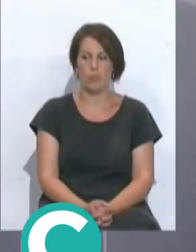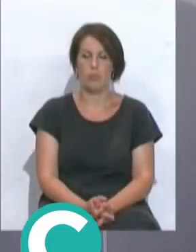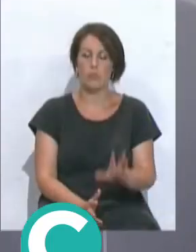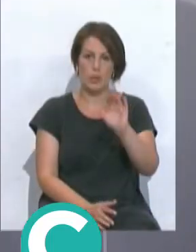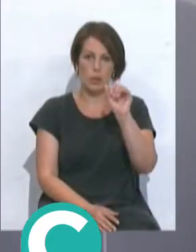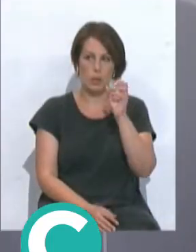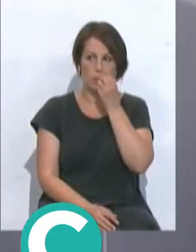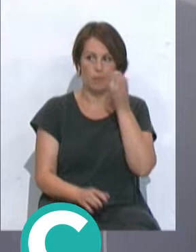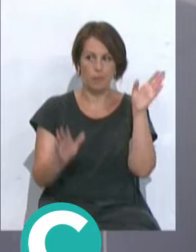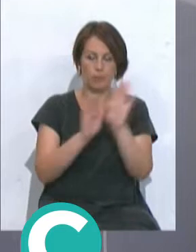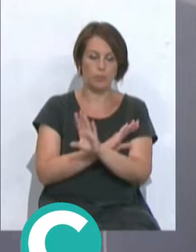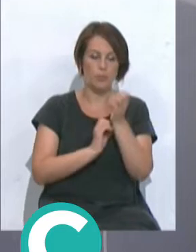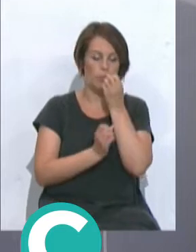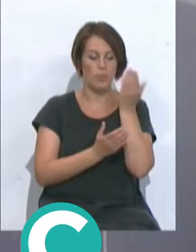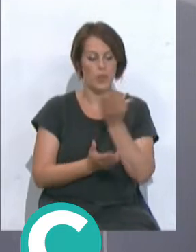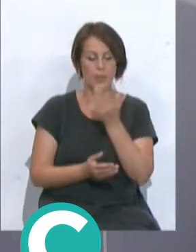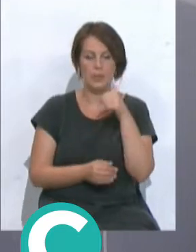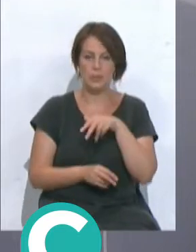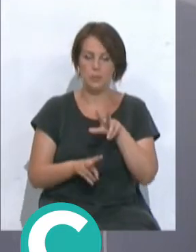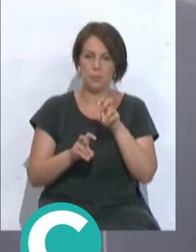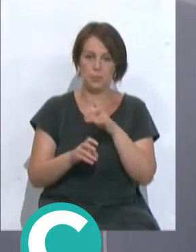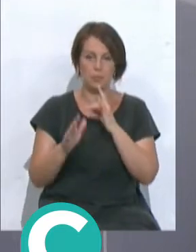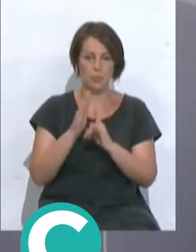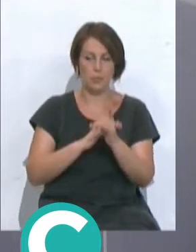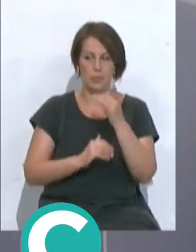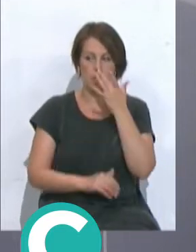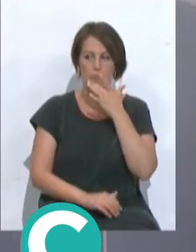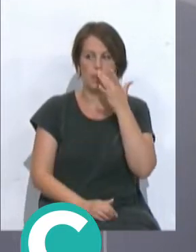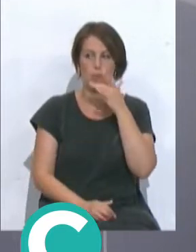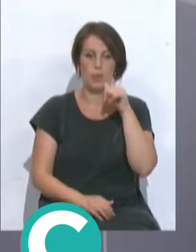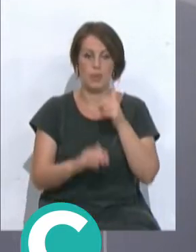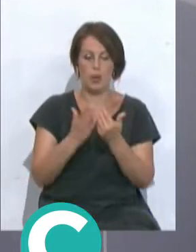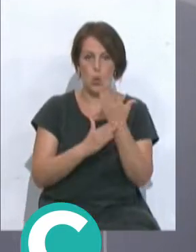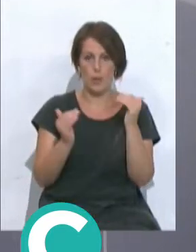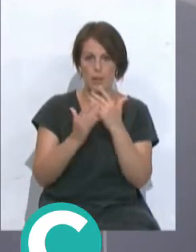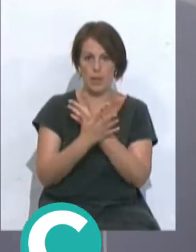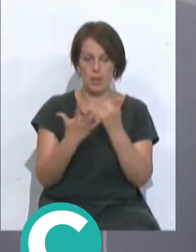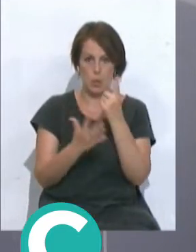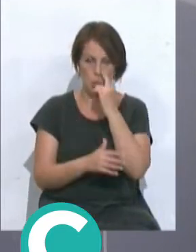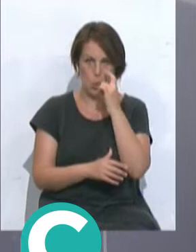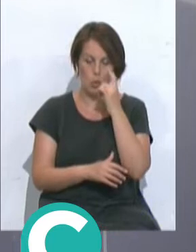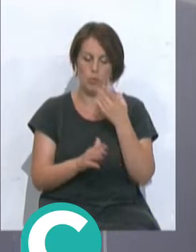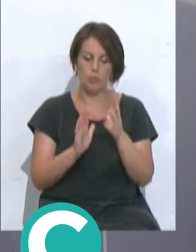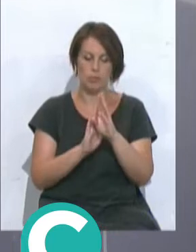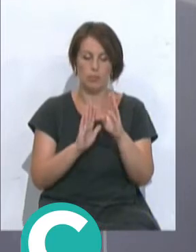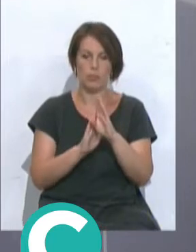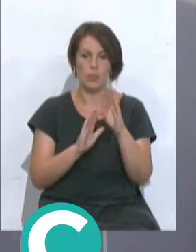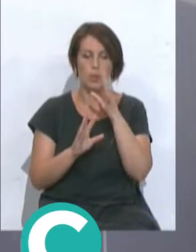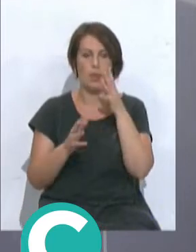Saludos y muy buenas noches, bienvenidos a esta nueva edición del Submarino Amarillo, es jueves 16 de junio y seguimos